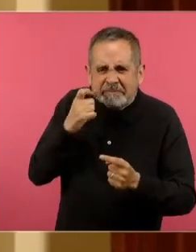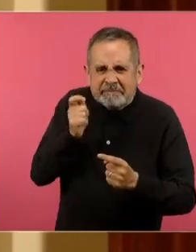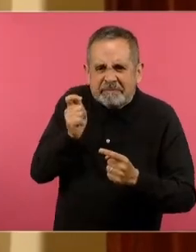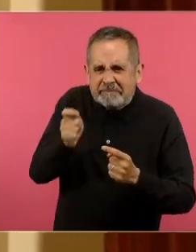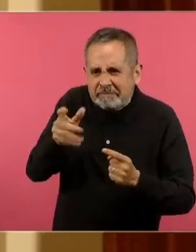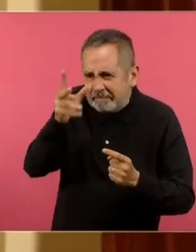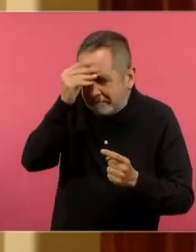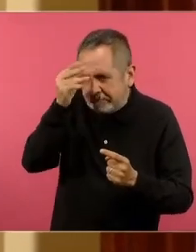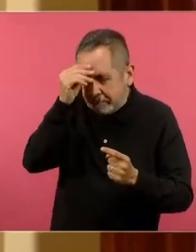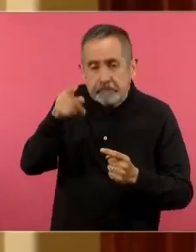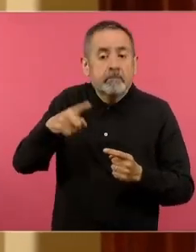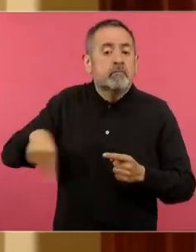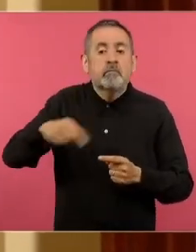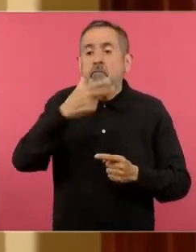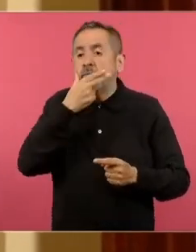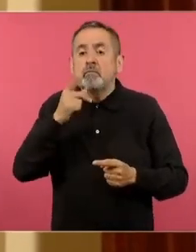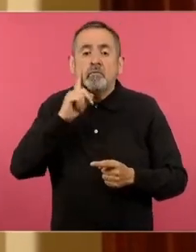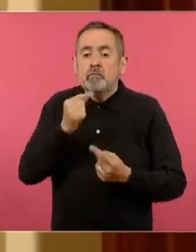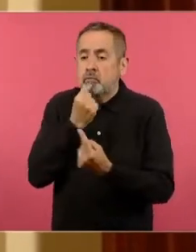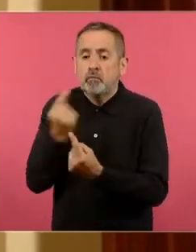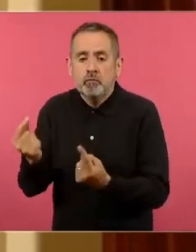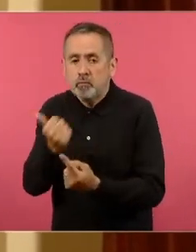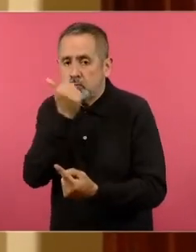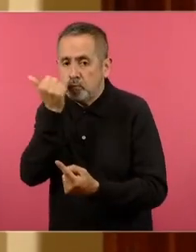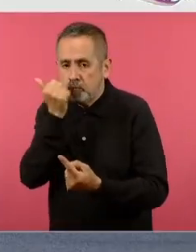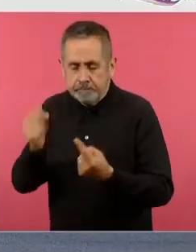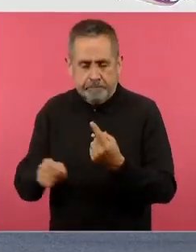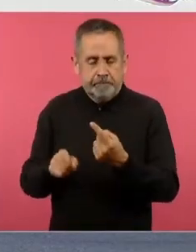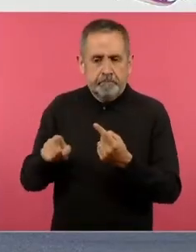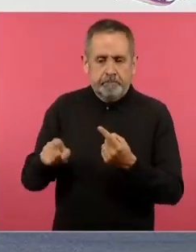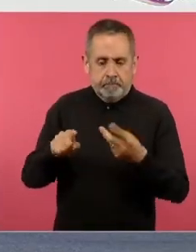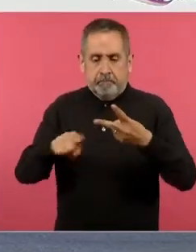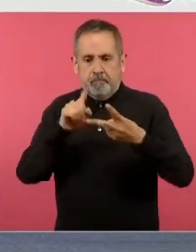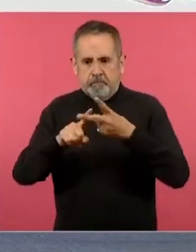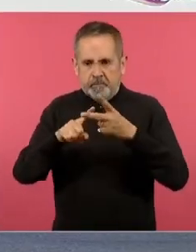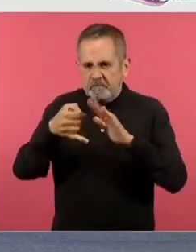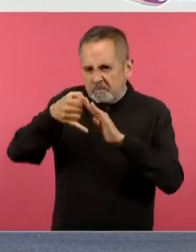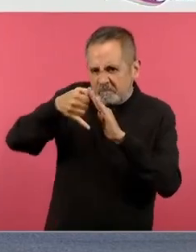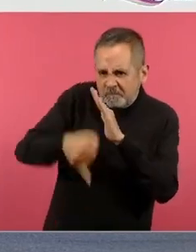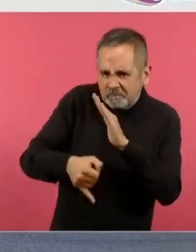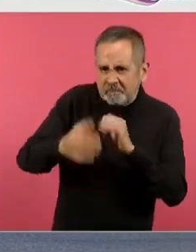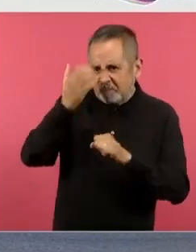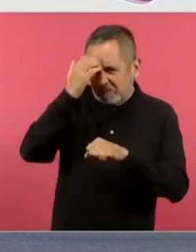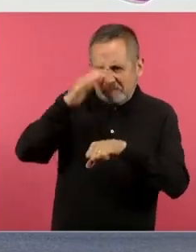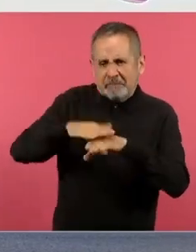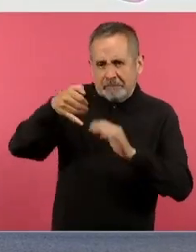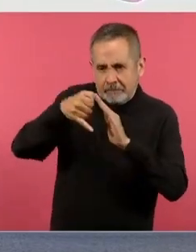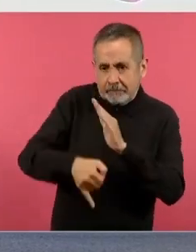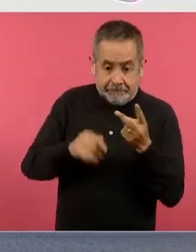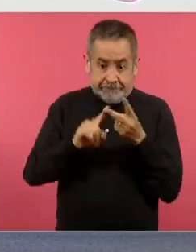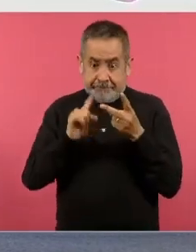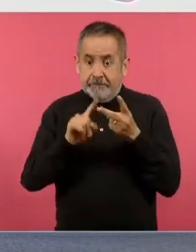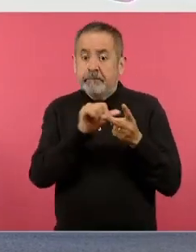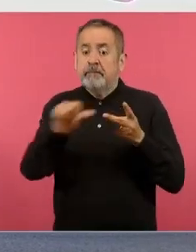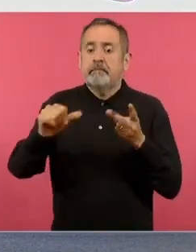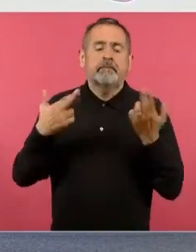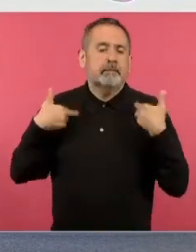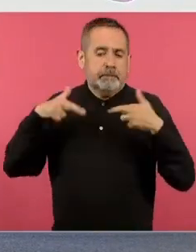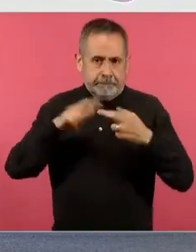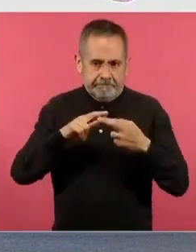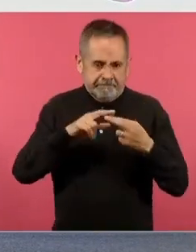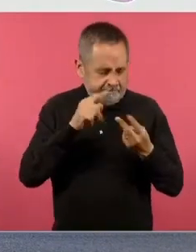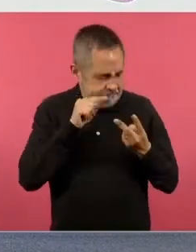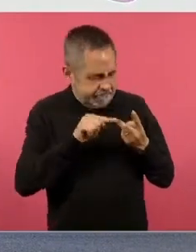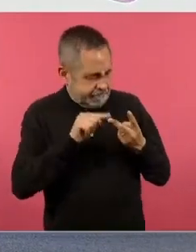a las alumnas y alumnos, Profundicemos, que es para las docentes y los docentes,